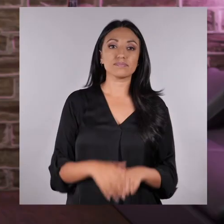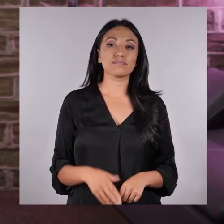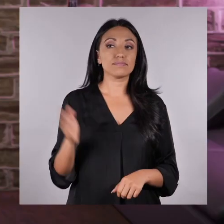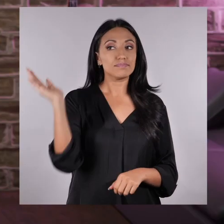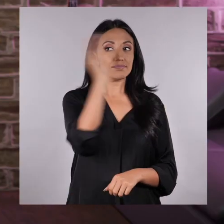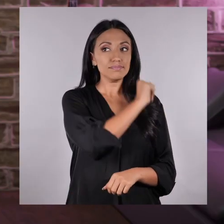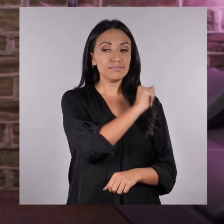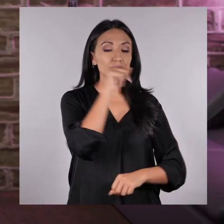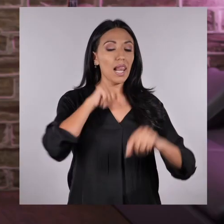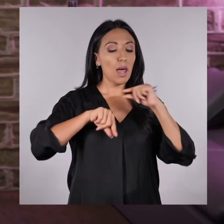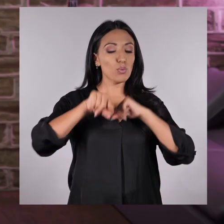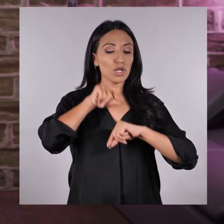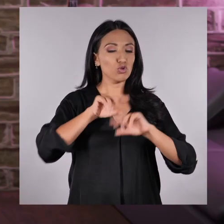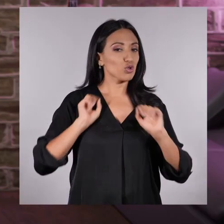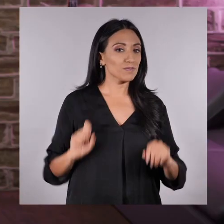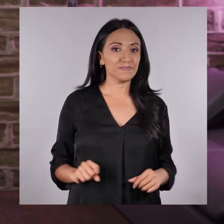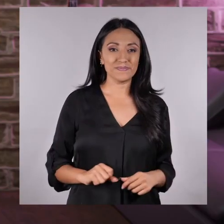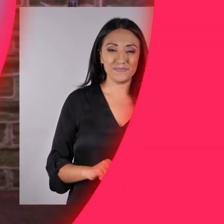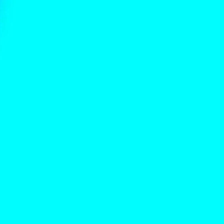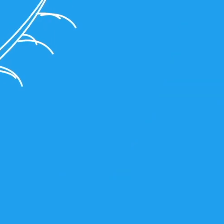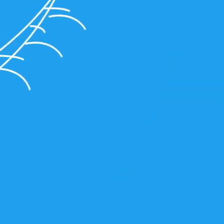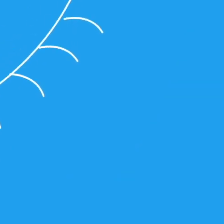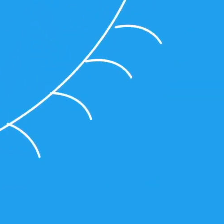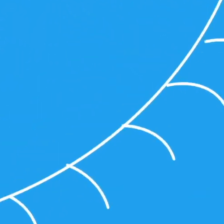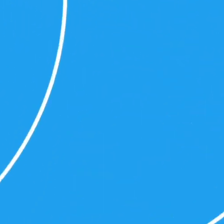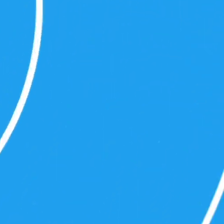Entonces, mejor nos vamos al laboratorio.